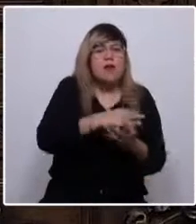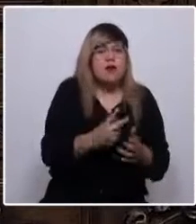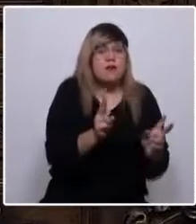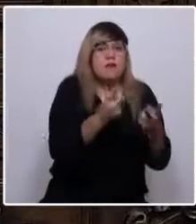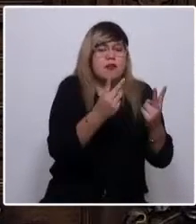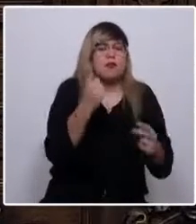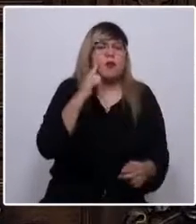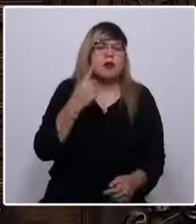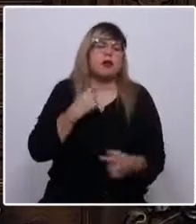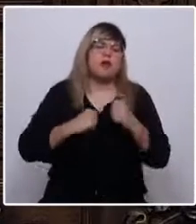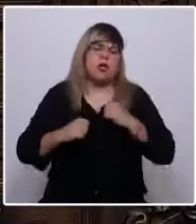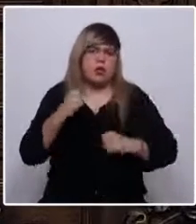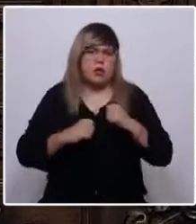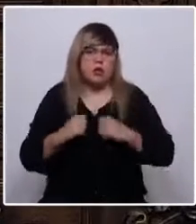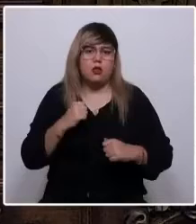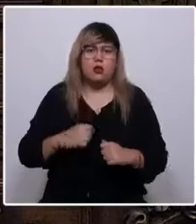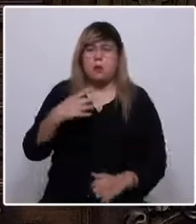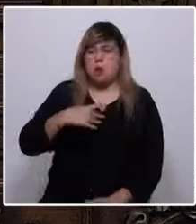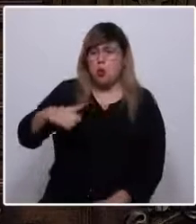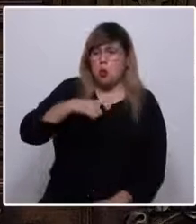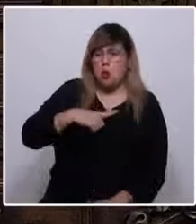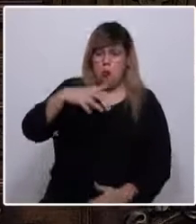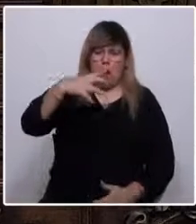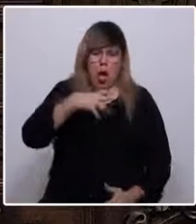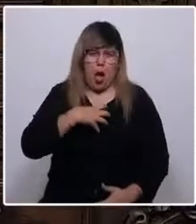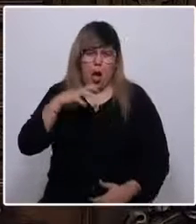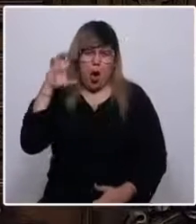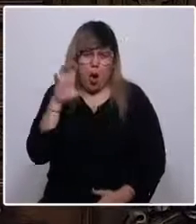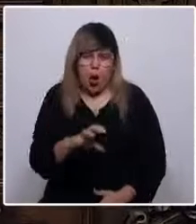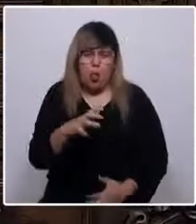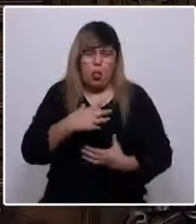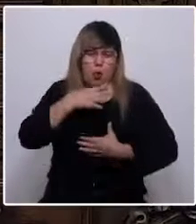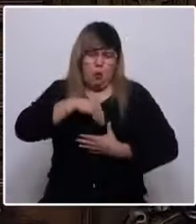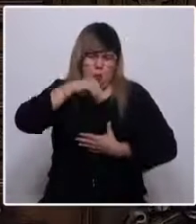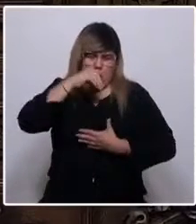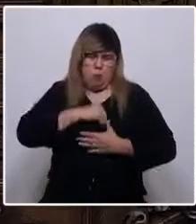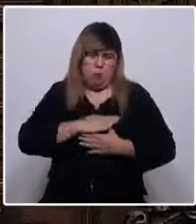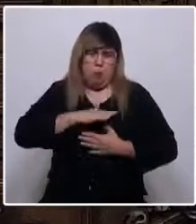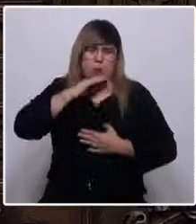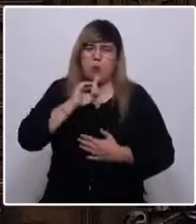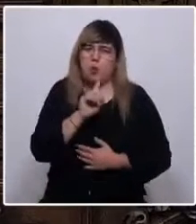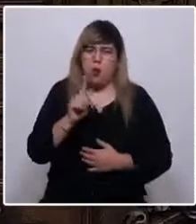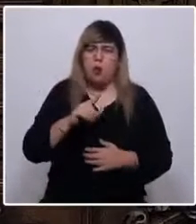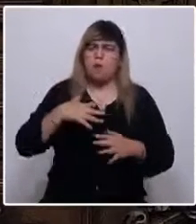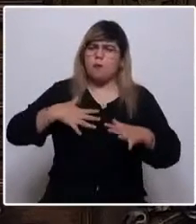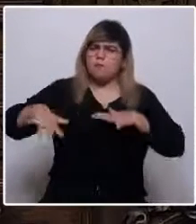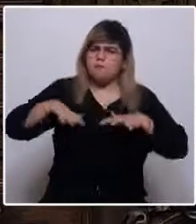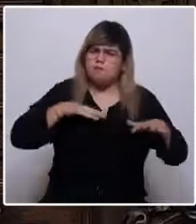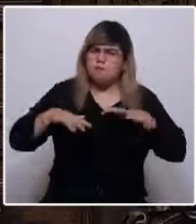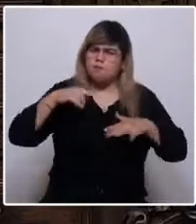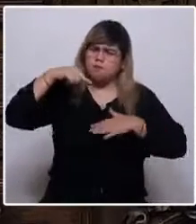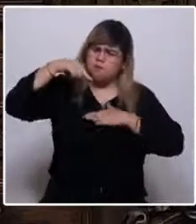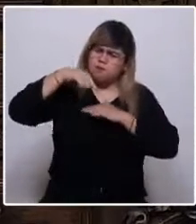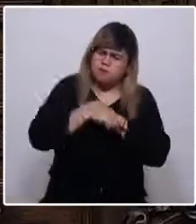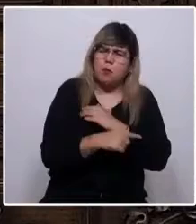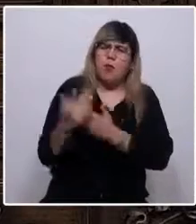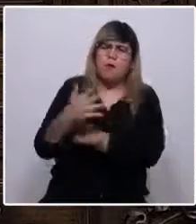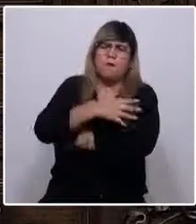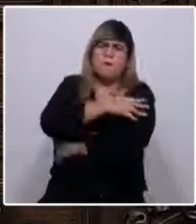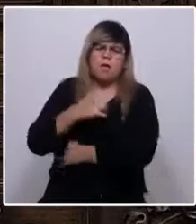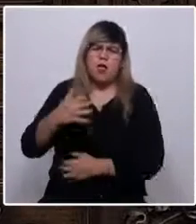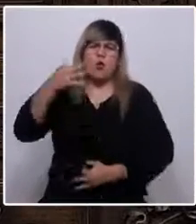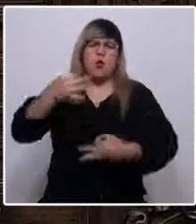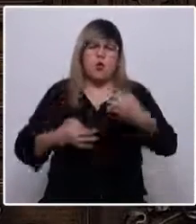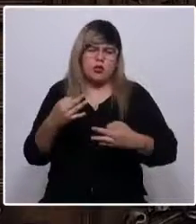No me mueve la culpa ni el odio, ni tampoco un cargo de conciencia castrante, me movilizan las profundas energías de la fe y la justicia,